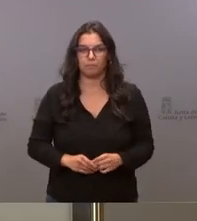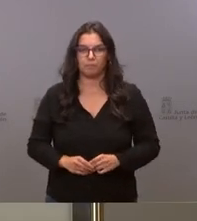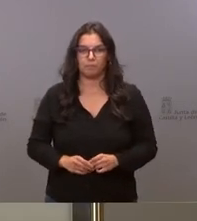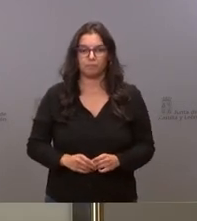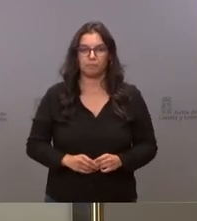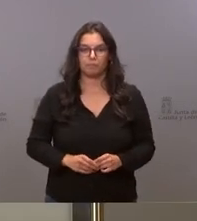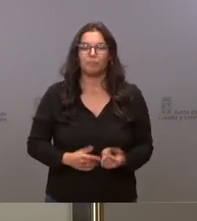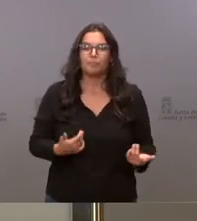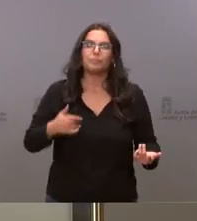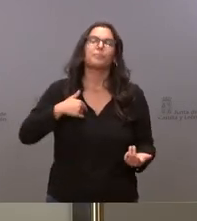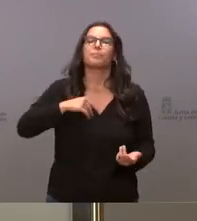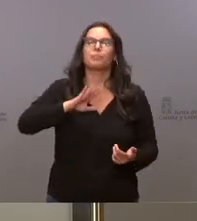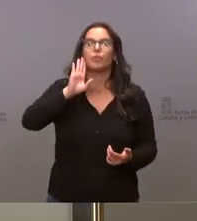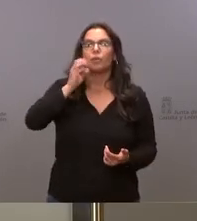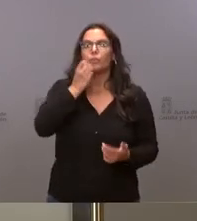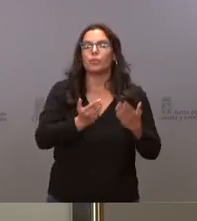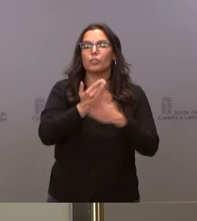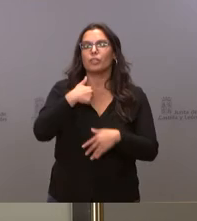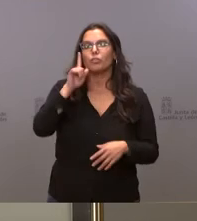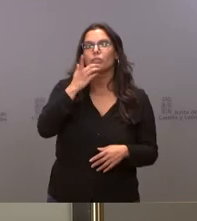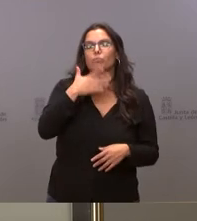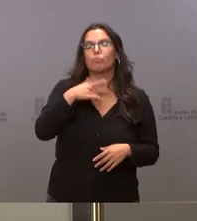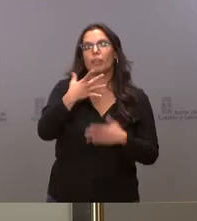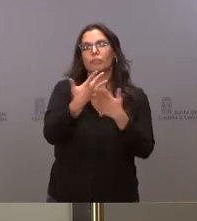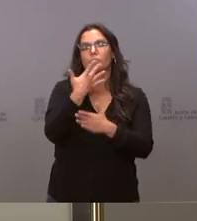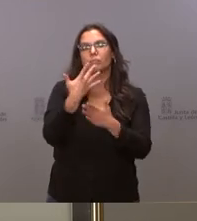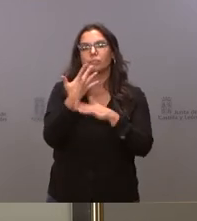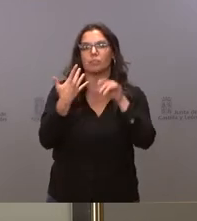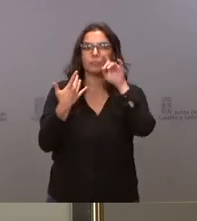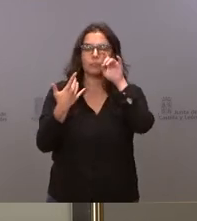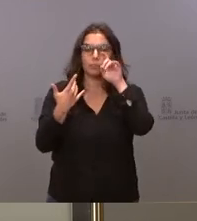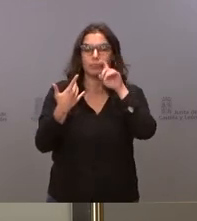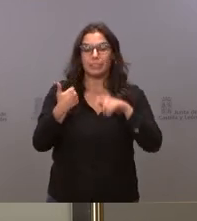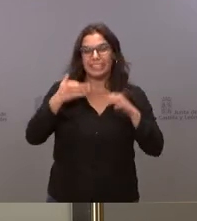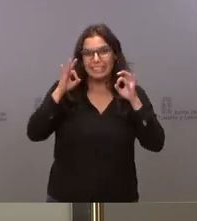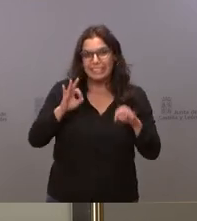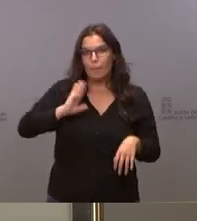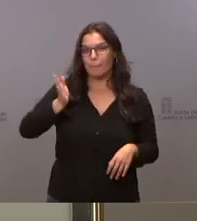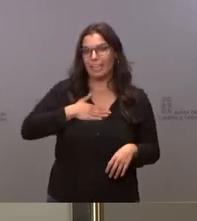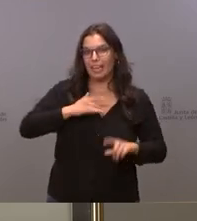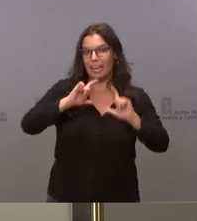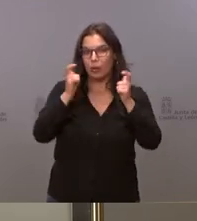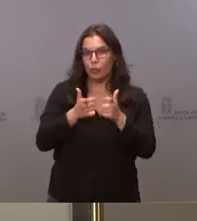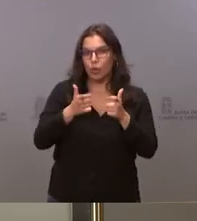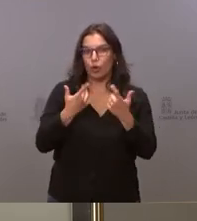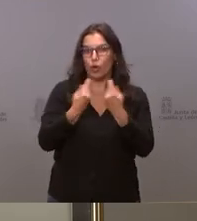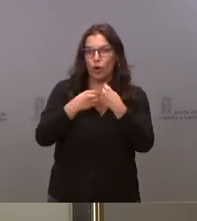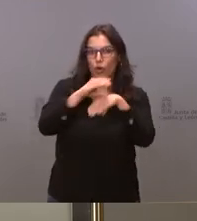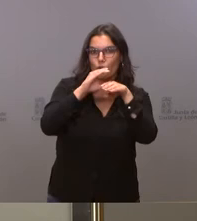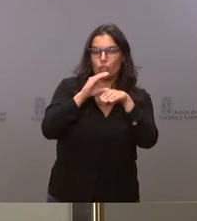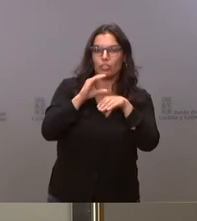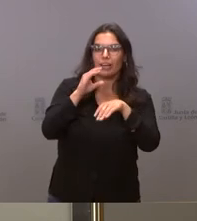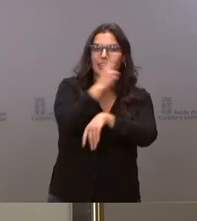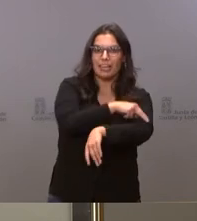Sí, no sé si hola, buenos días no sé si nos podía comentar quiénes están convocados exactamente mañana en la reunión en la Consejería de Sanidad